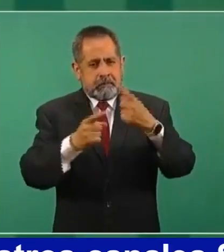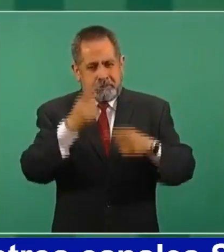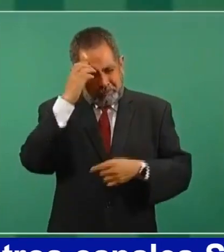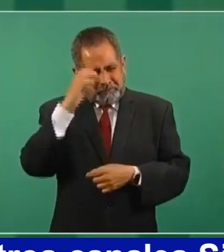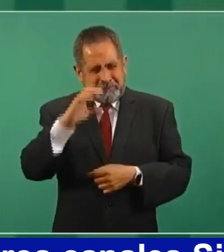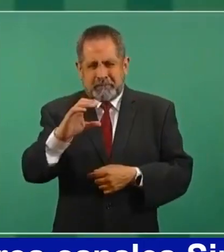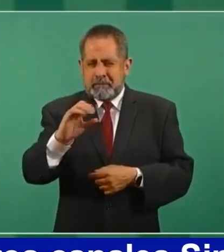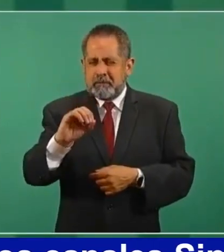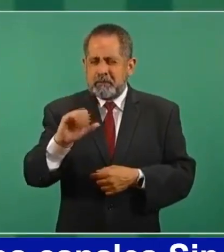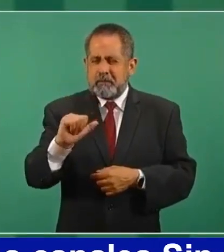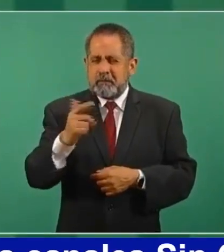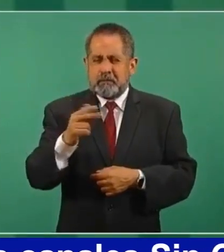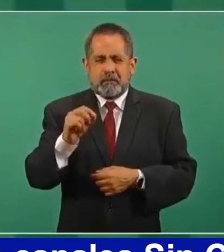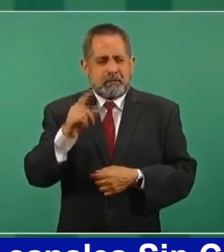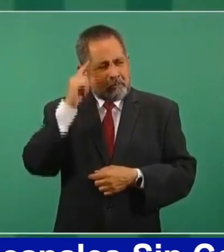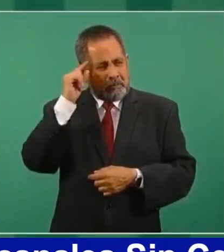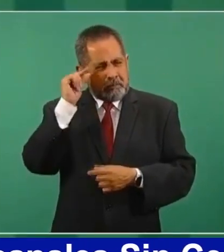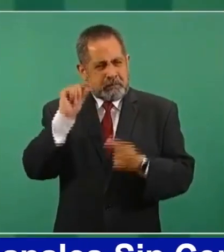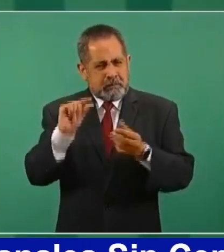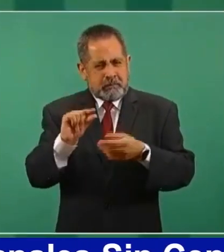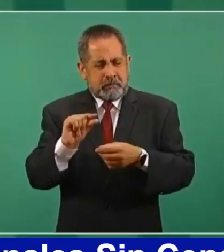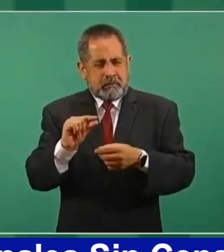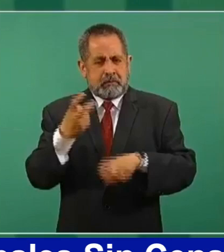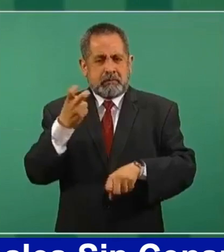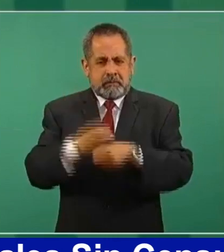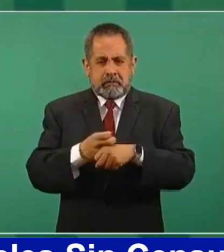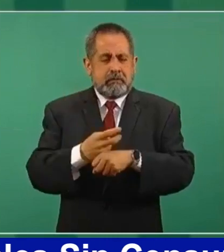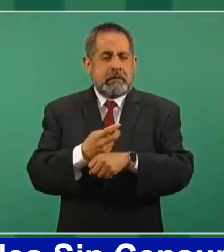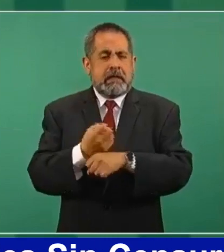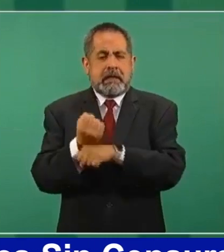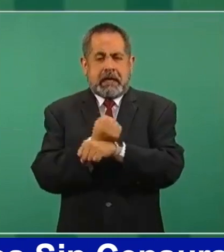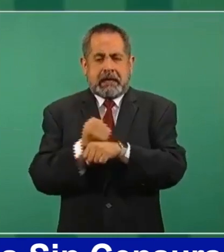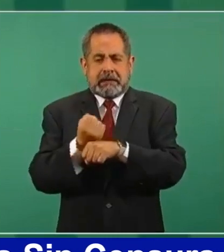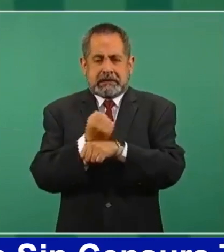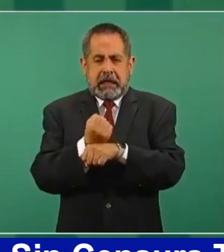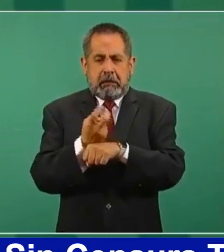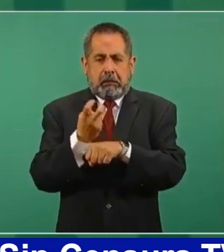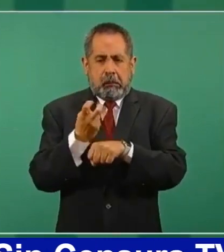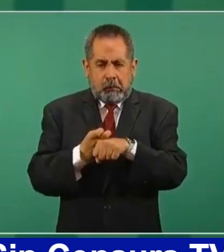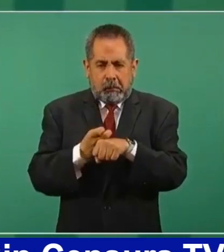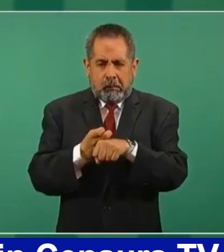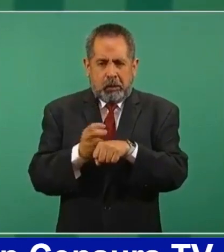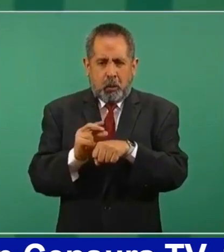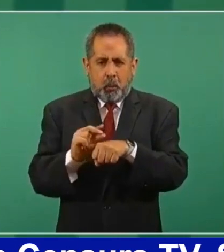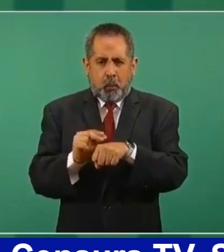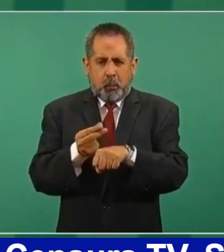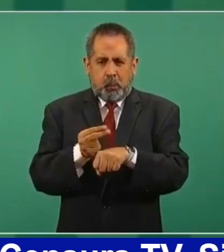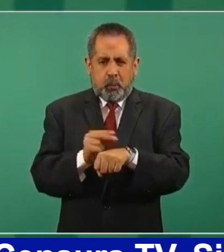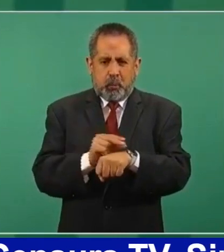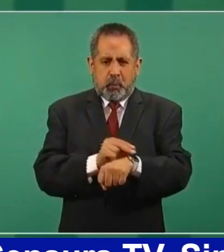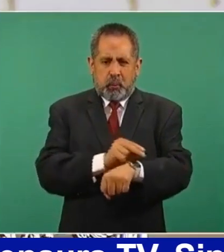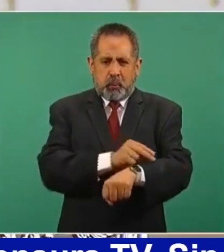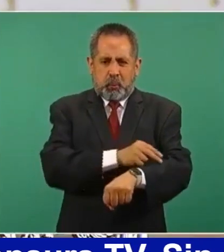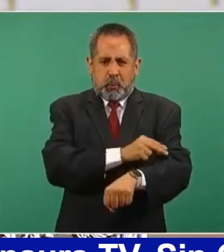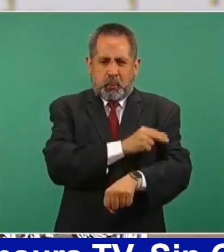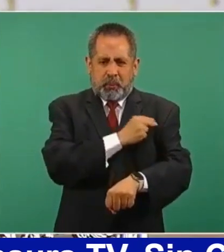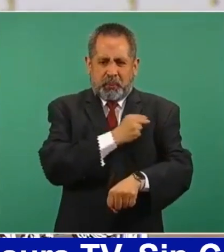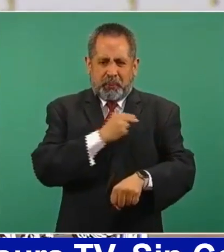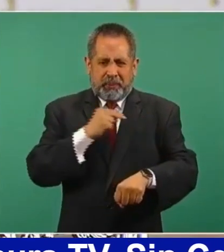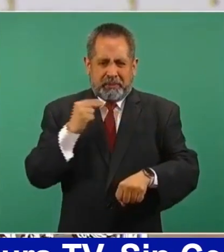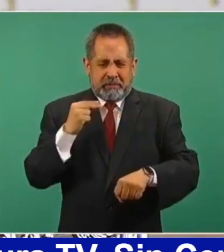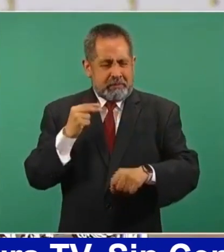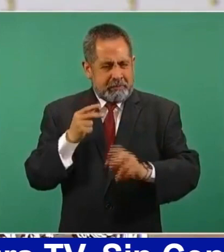que se podrían crear con la vacuna